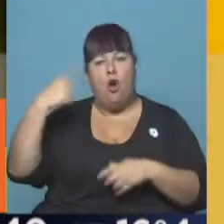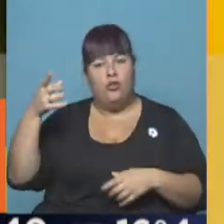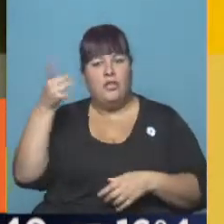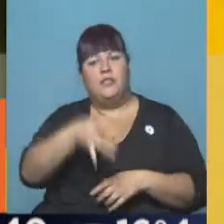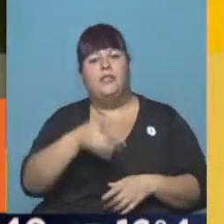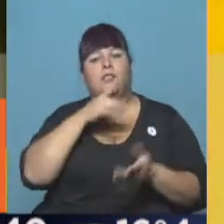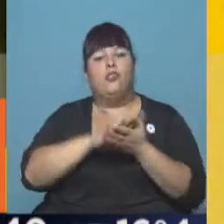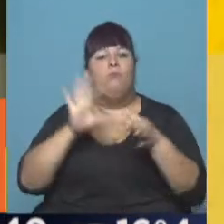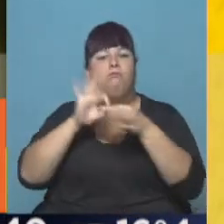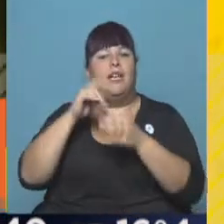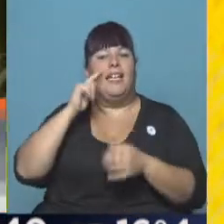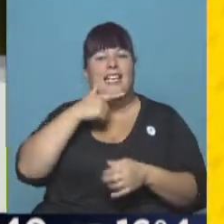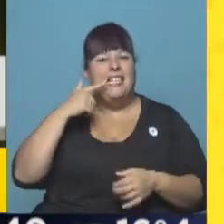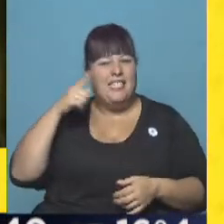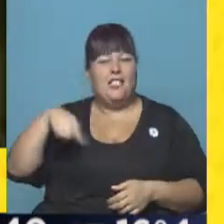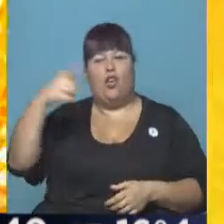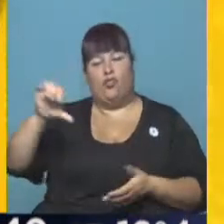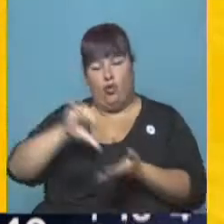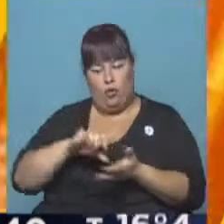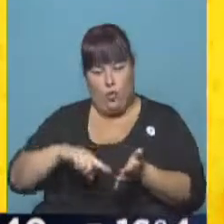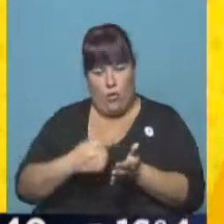relacionado al ISIS en la ciudad de Marawi.